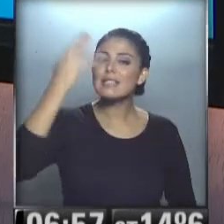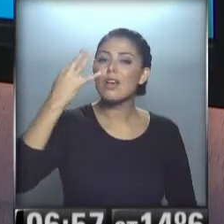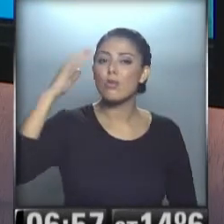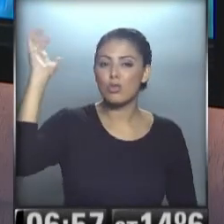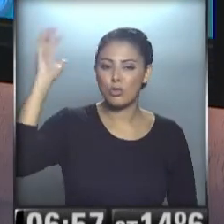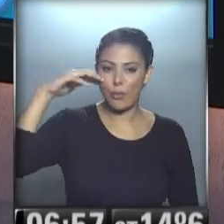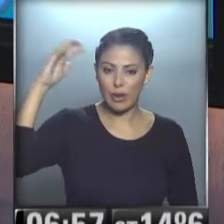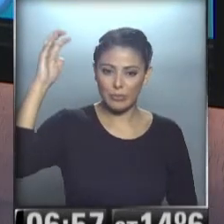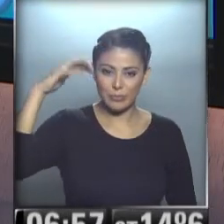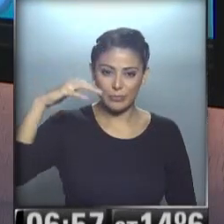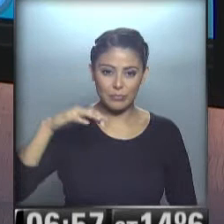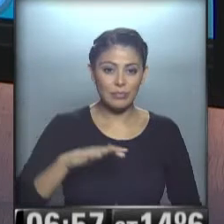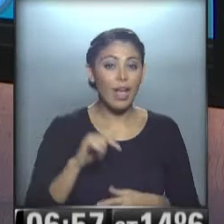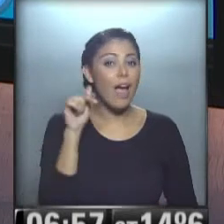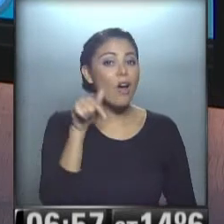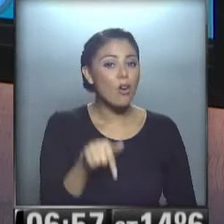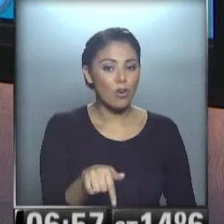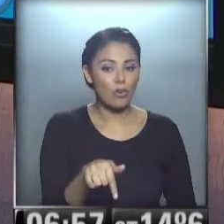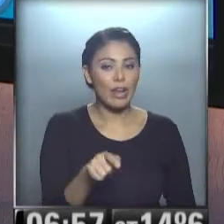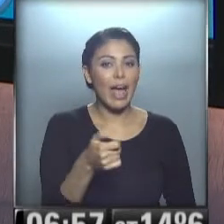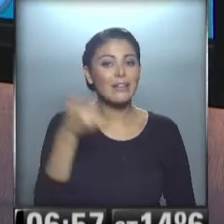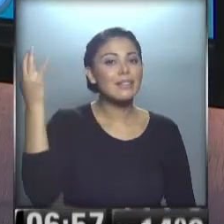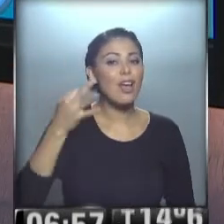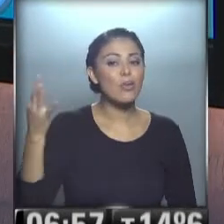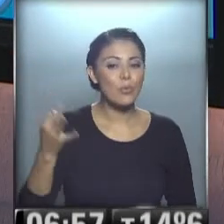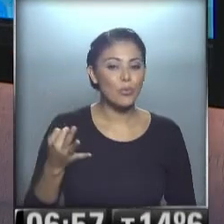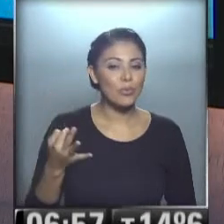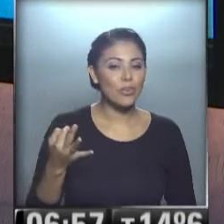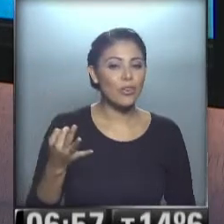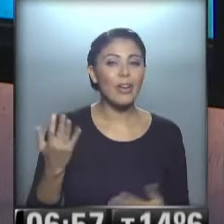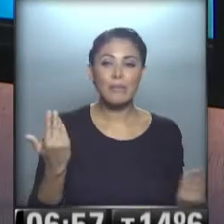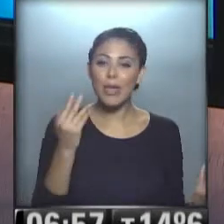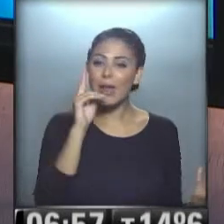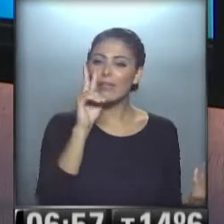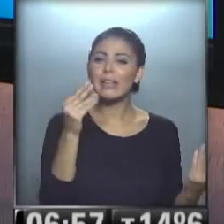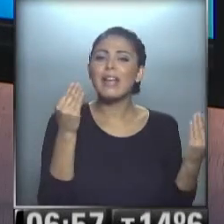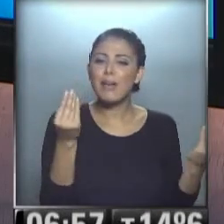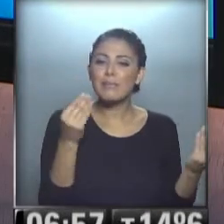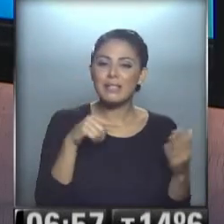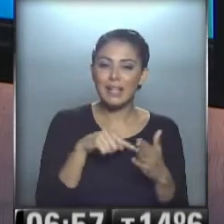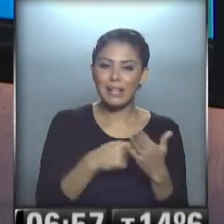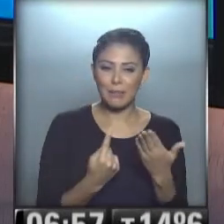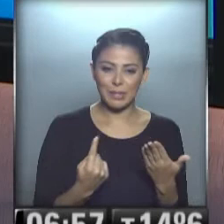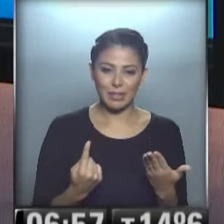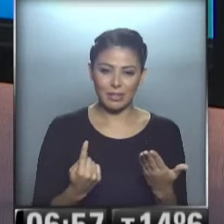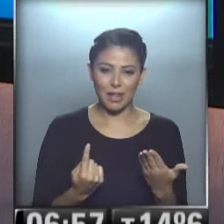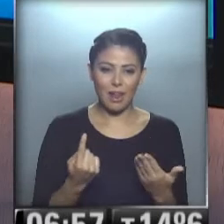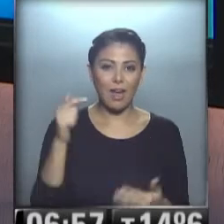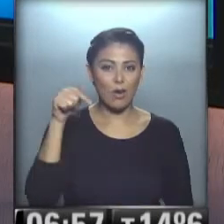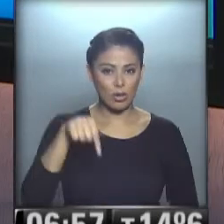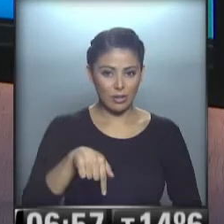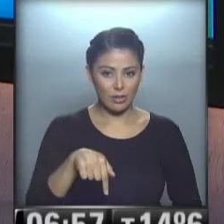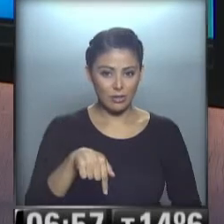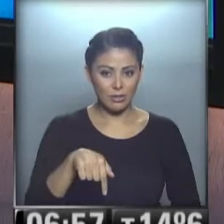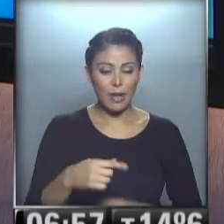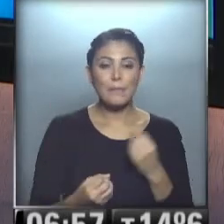lluvias... ...y ahora altísima la probabilidad... ...que veamos qué pasa en la ciudad de Buenos Aires... ...ahora mismo...